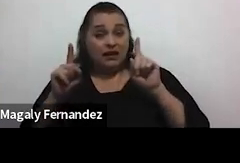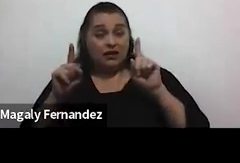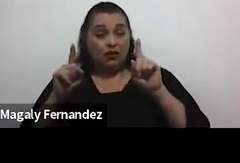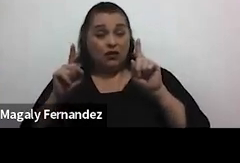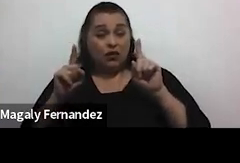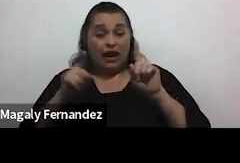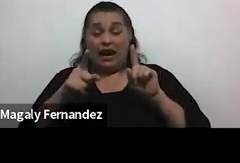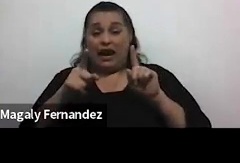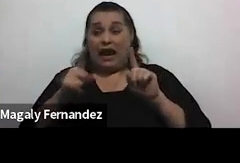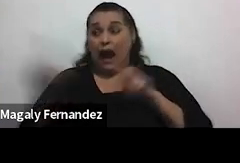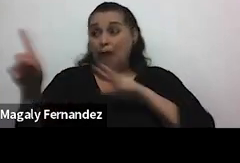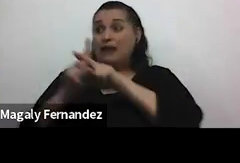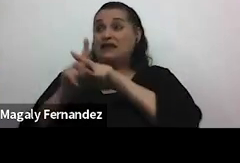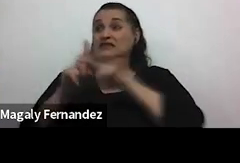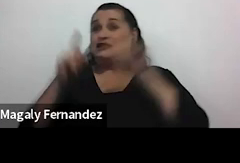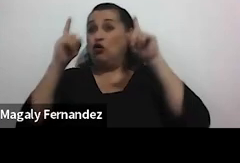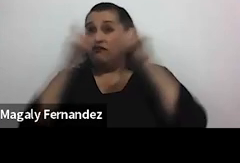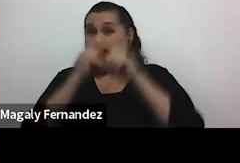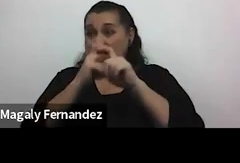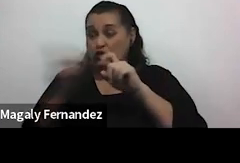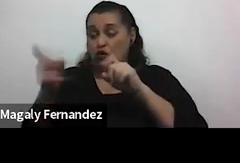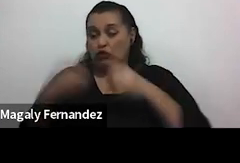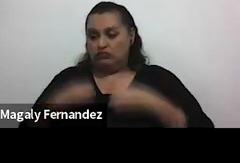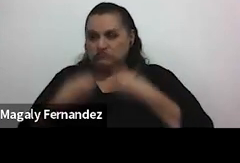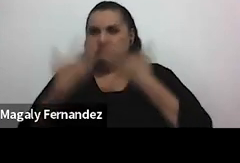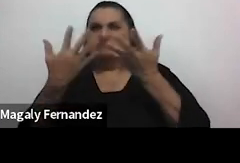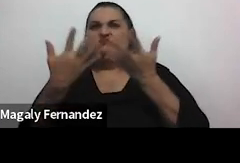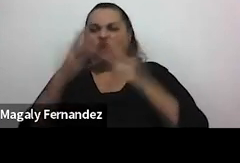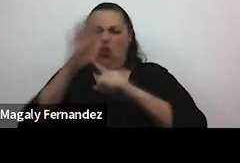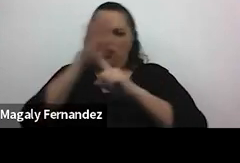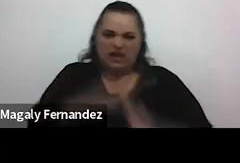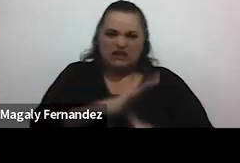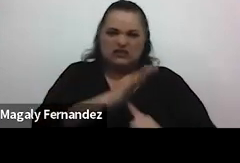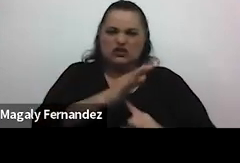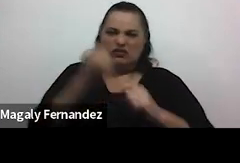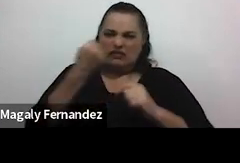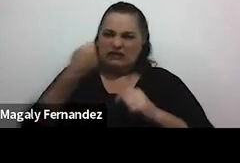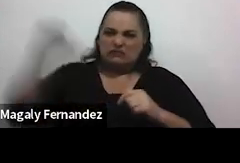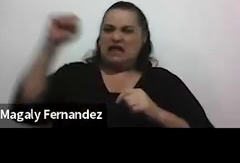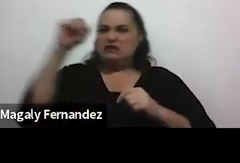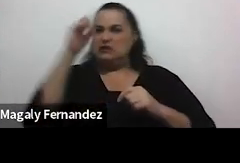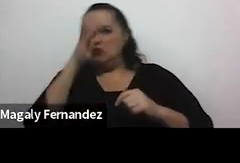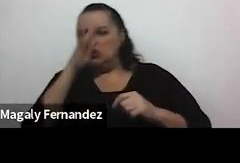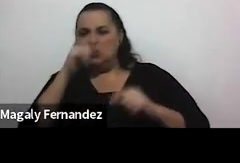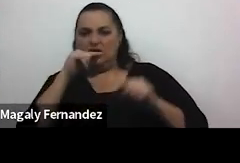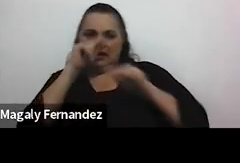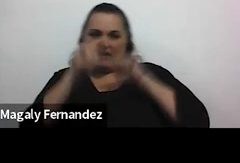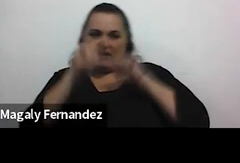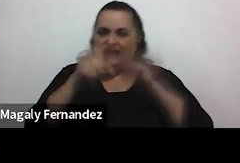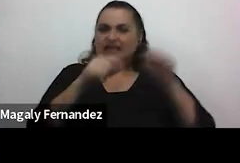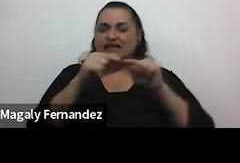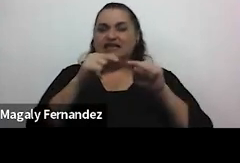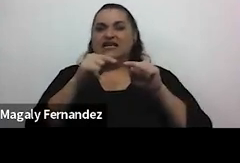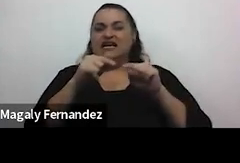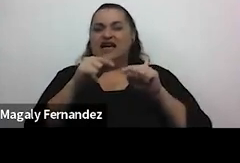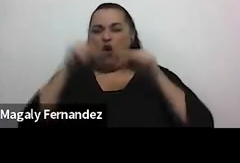de la presencia de un conflicto se generan manifestaciones de humillación de desprecio de burlas de críticas incluso